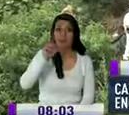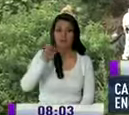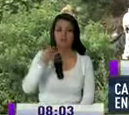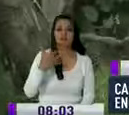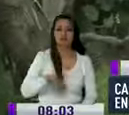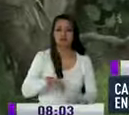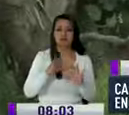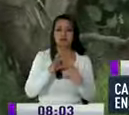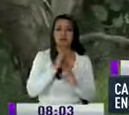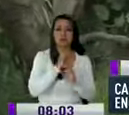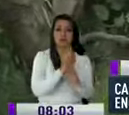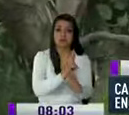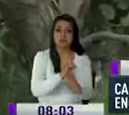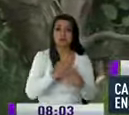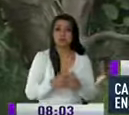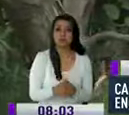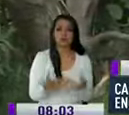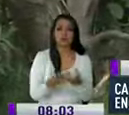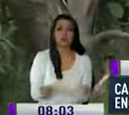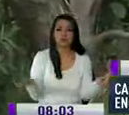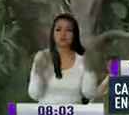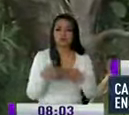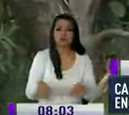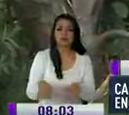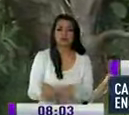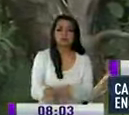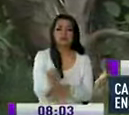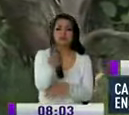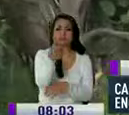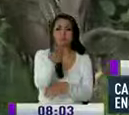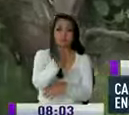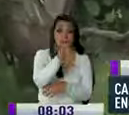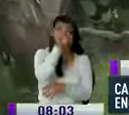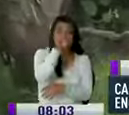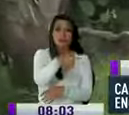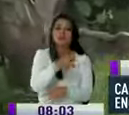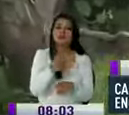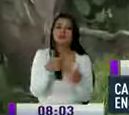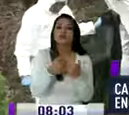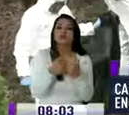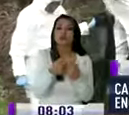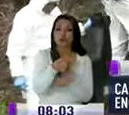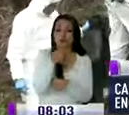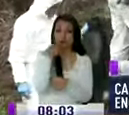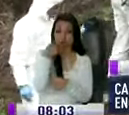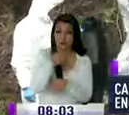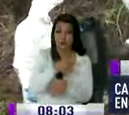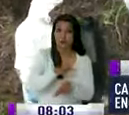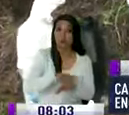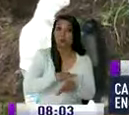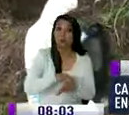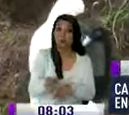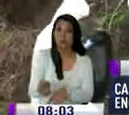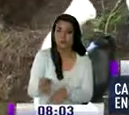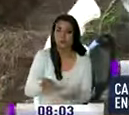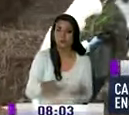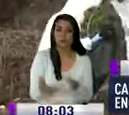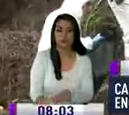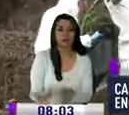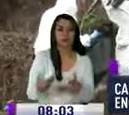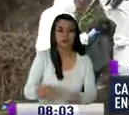positivos. El caso fue resuelto a las pocas horas. Ubicaron al novio de la chica, principal sospechoso de la muerte,